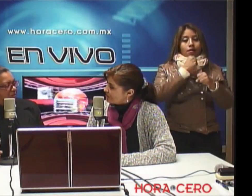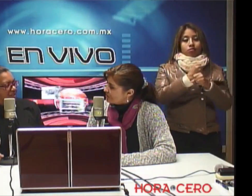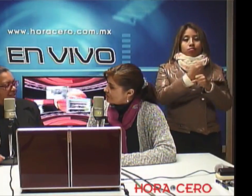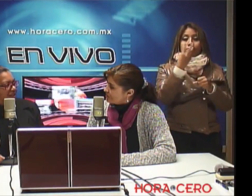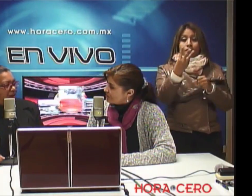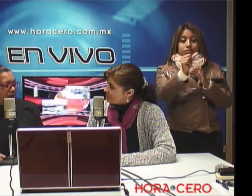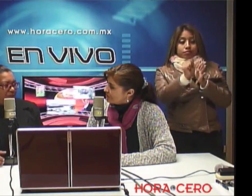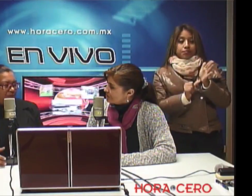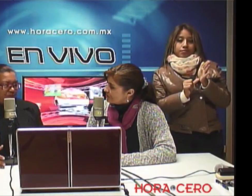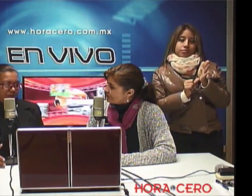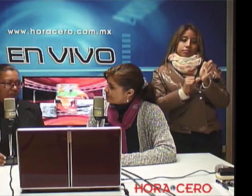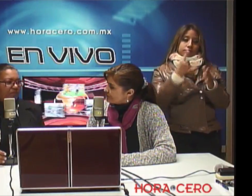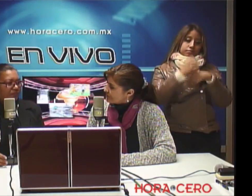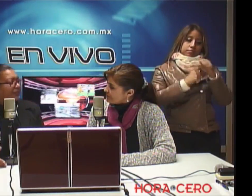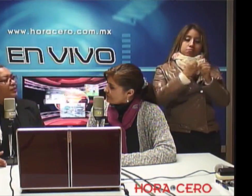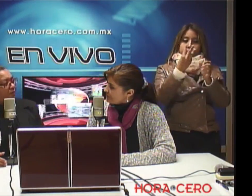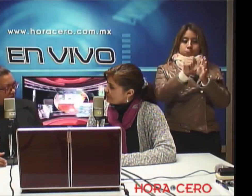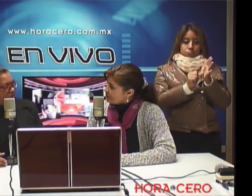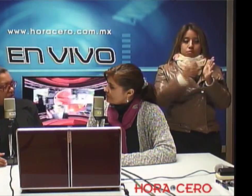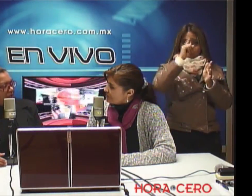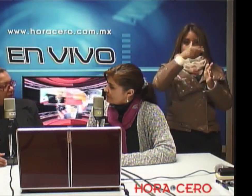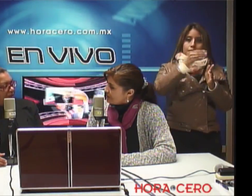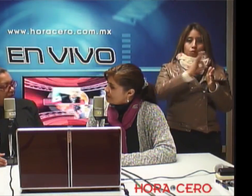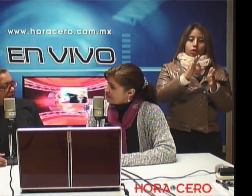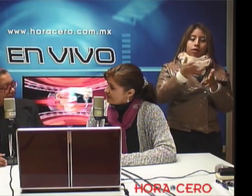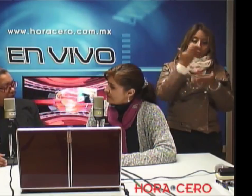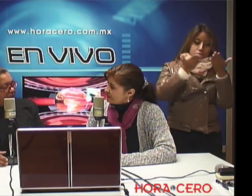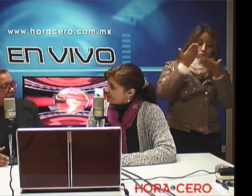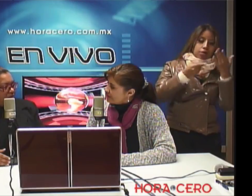son tres meses de servicio social.